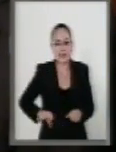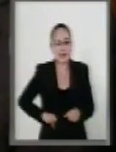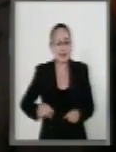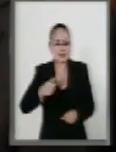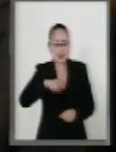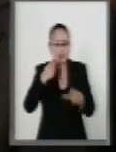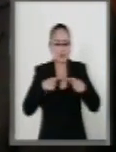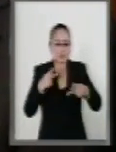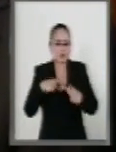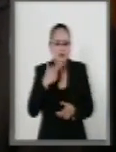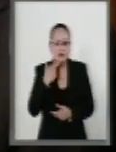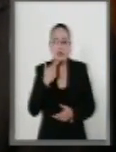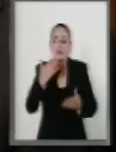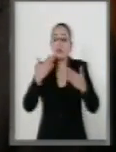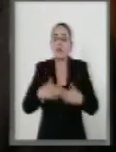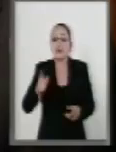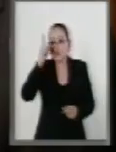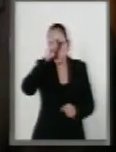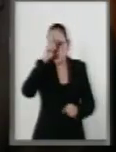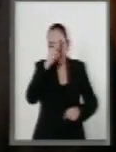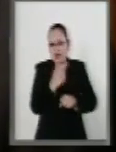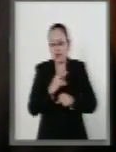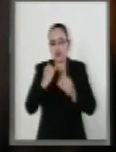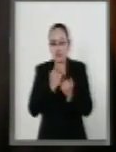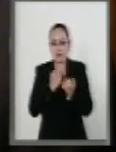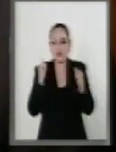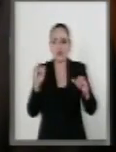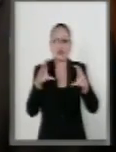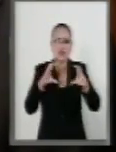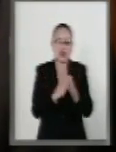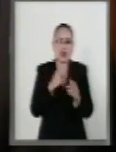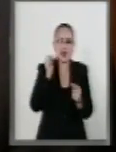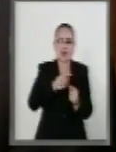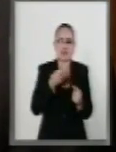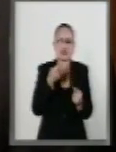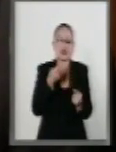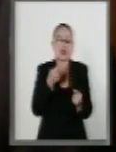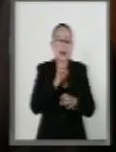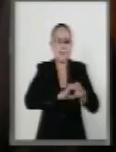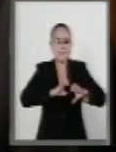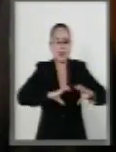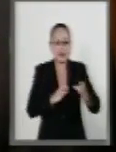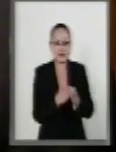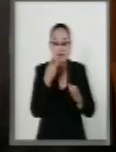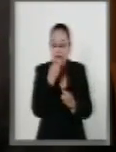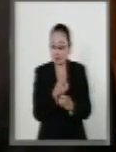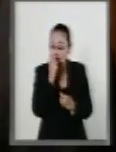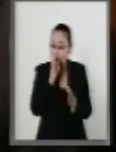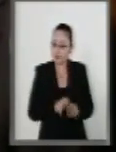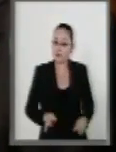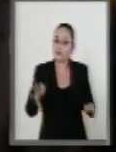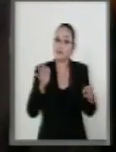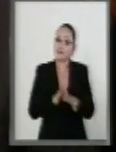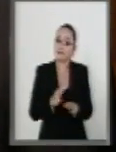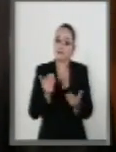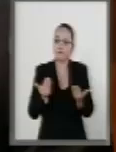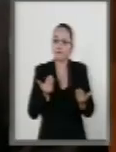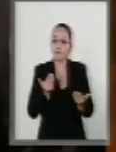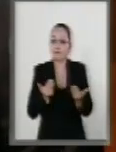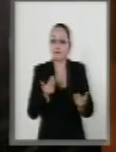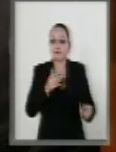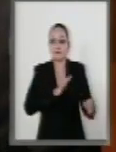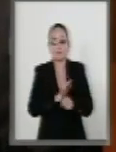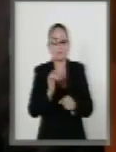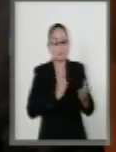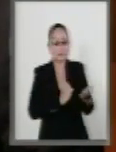En el caso de los consejeros independientes de las empresas productivas del Estado, es importante también el equilibrio en